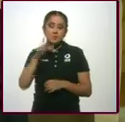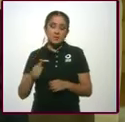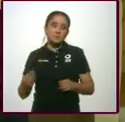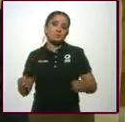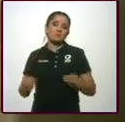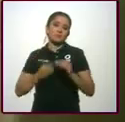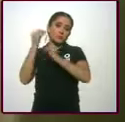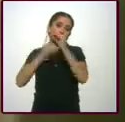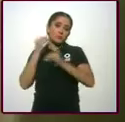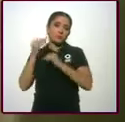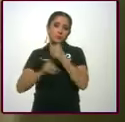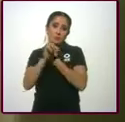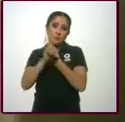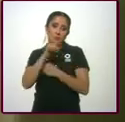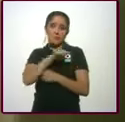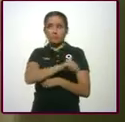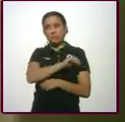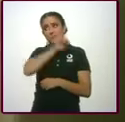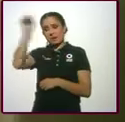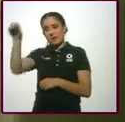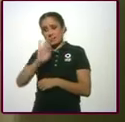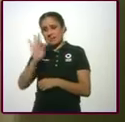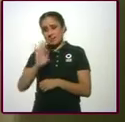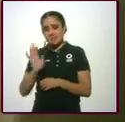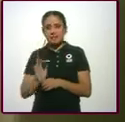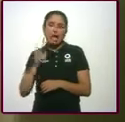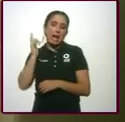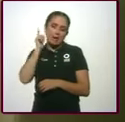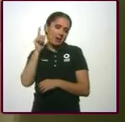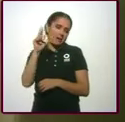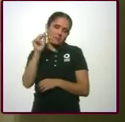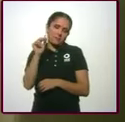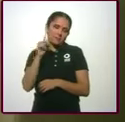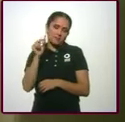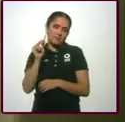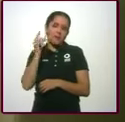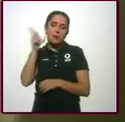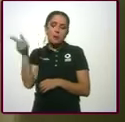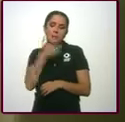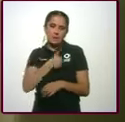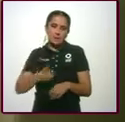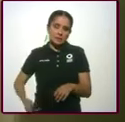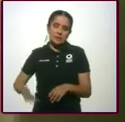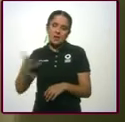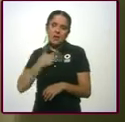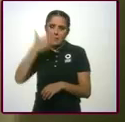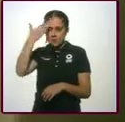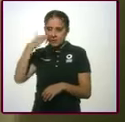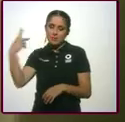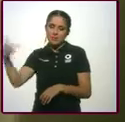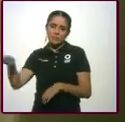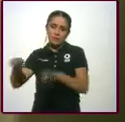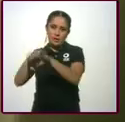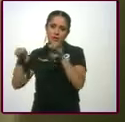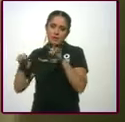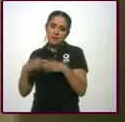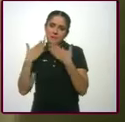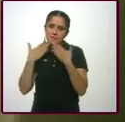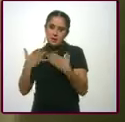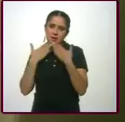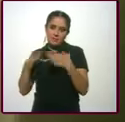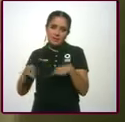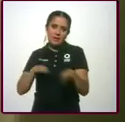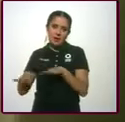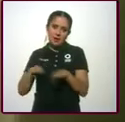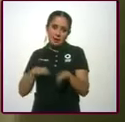política y ahí te echen un grito. No, primeramente que no, porque el presidente tiene muy buen equipo, y también nuestro